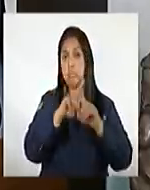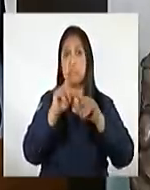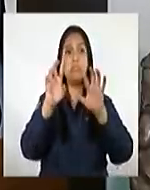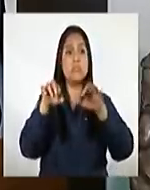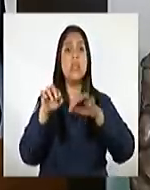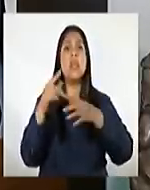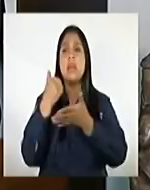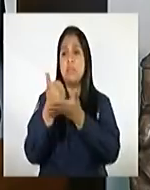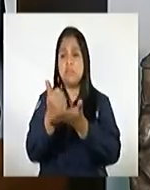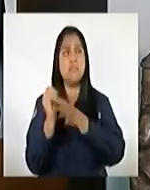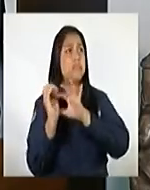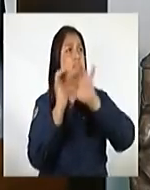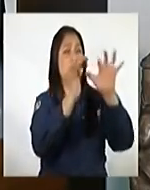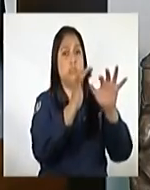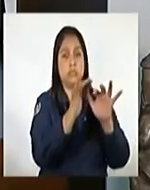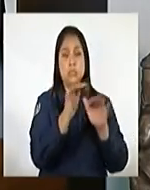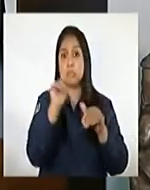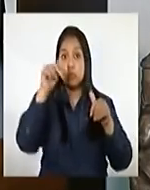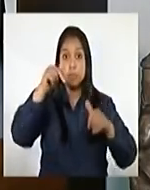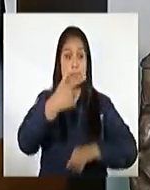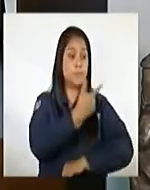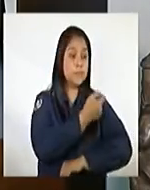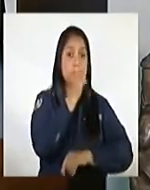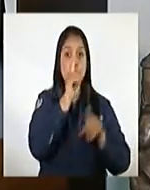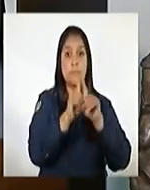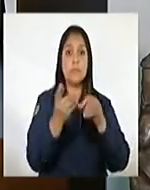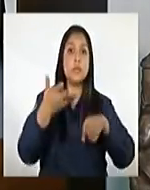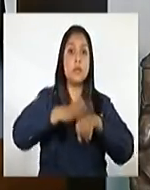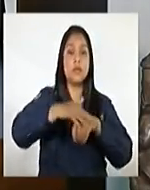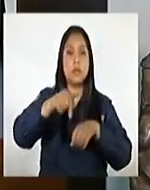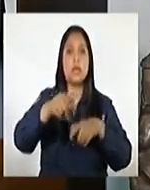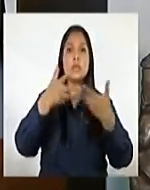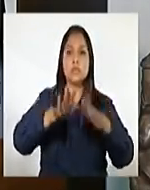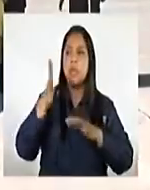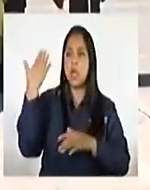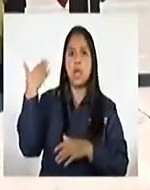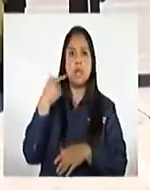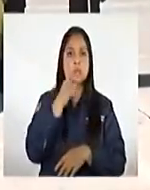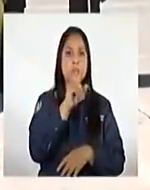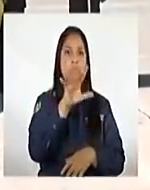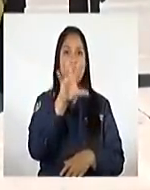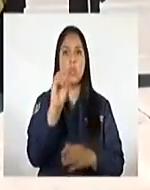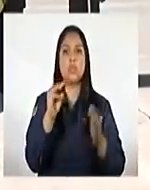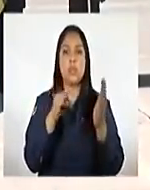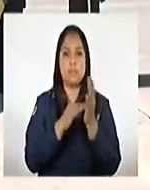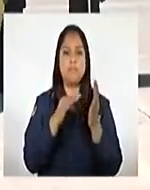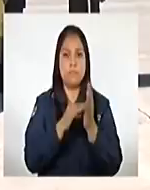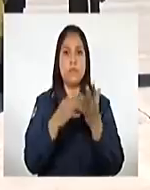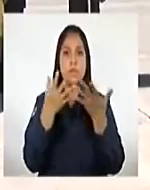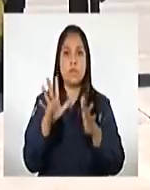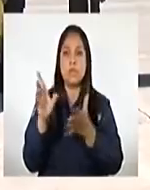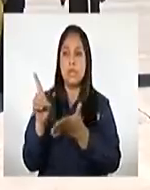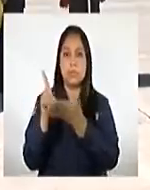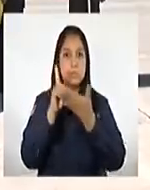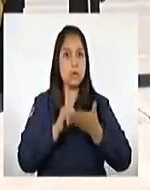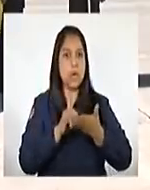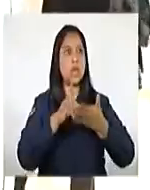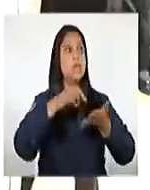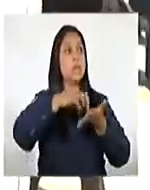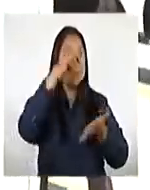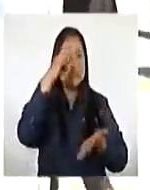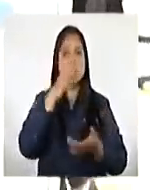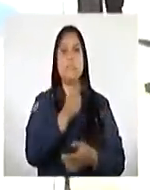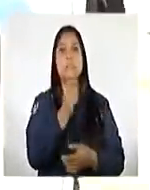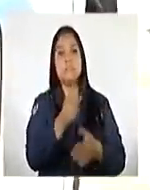migración. Estas vacunas se suman a las que más de 150 mil que nos han donado países